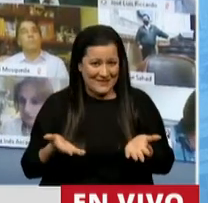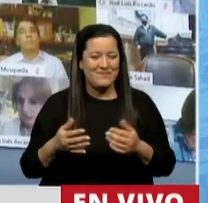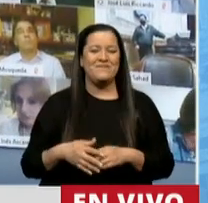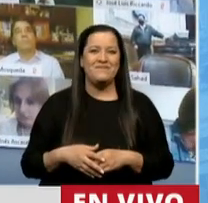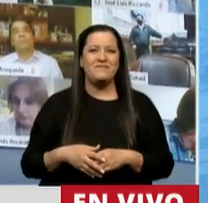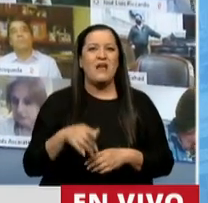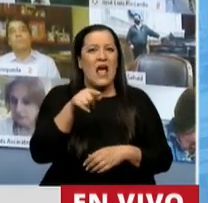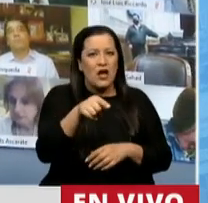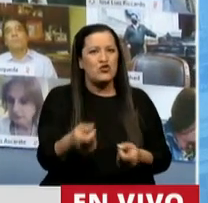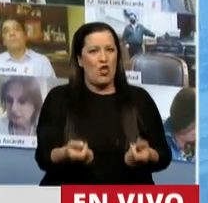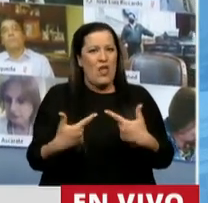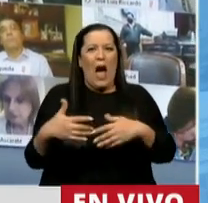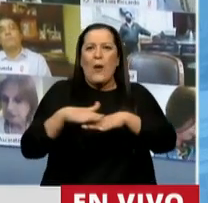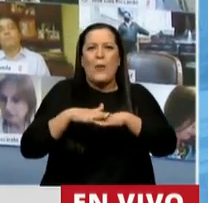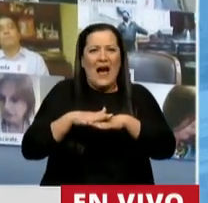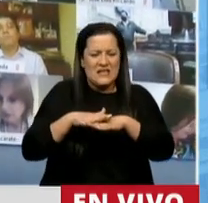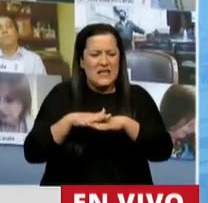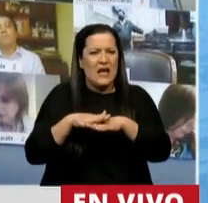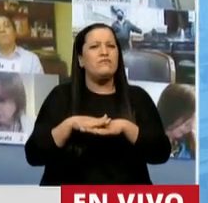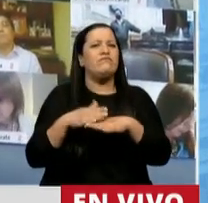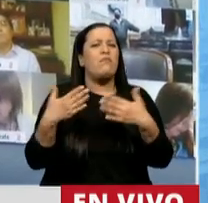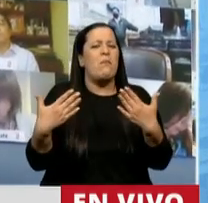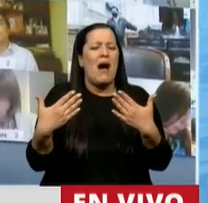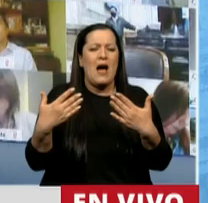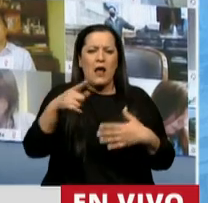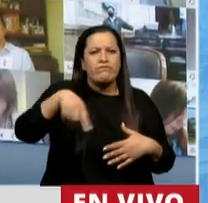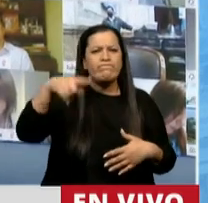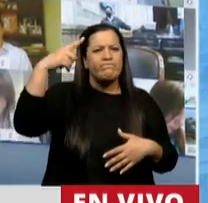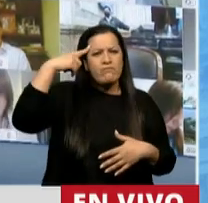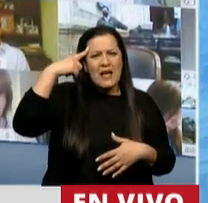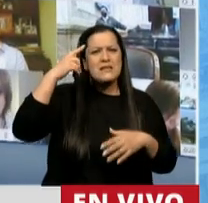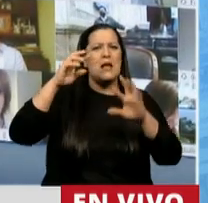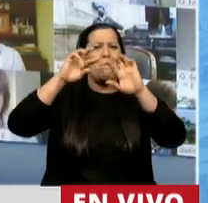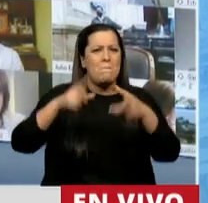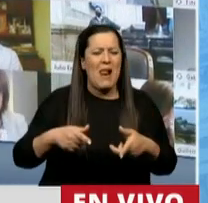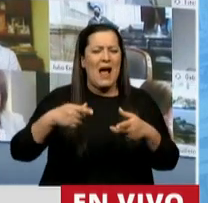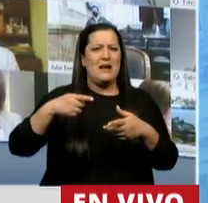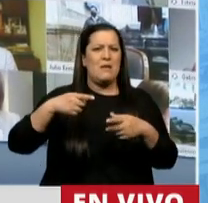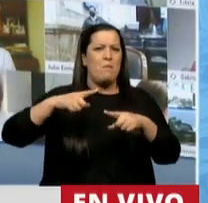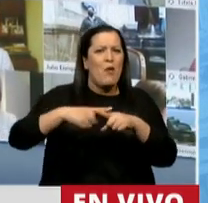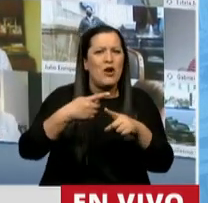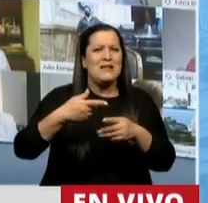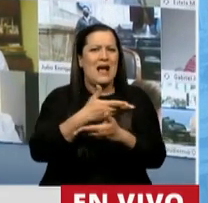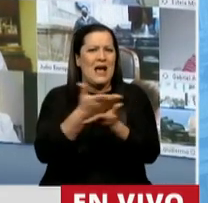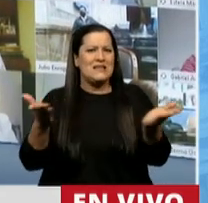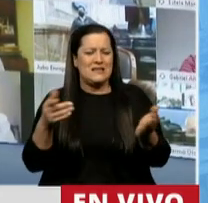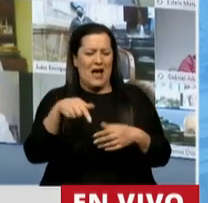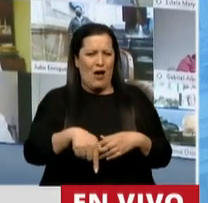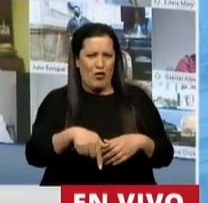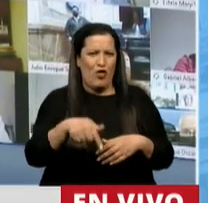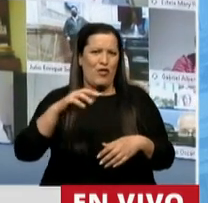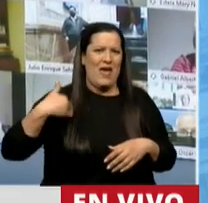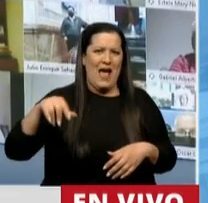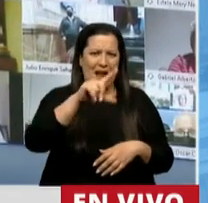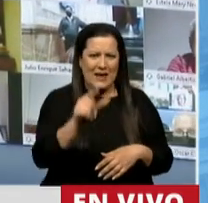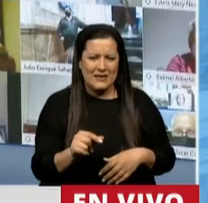creo que sienta las bases para poder pensar en políticas de Estado en la República Argentina, políticas